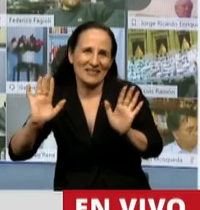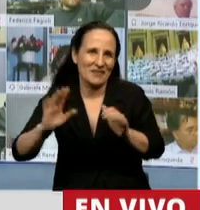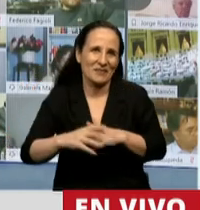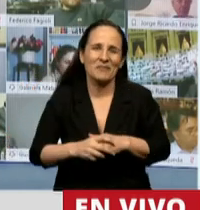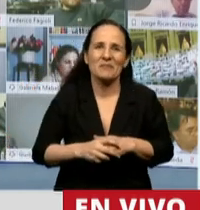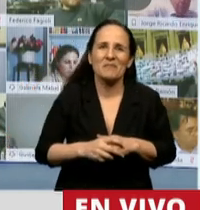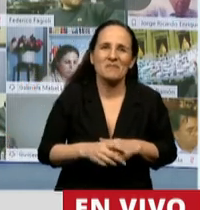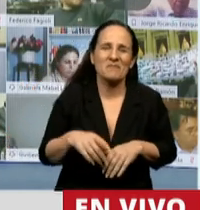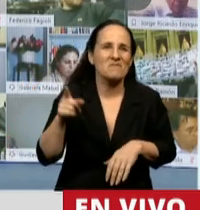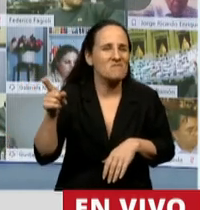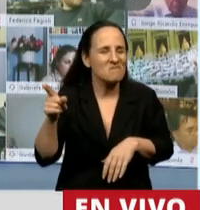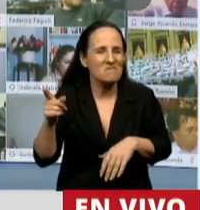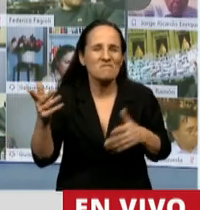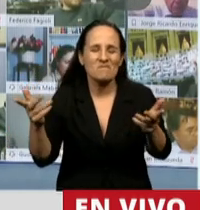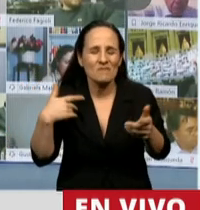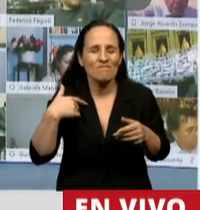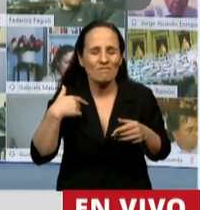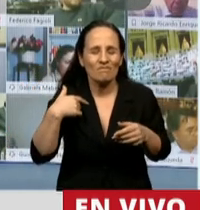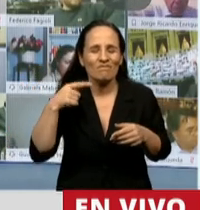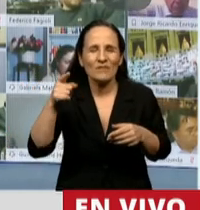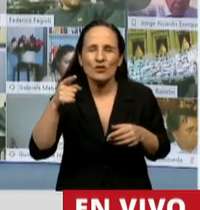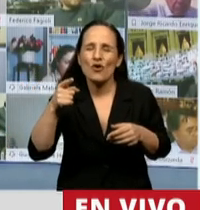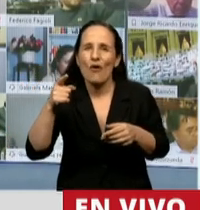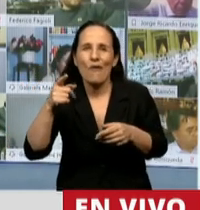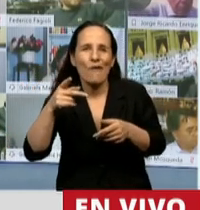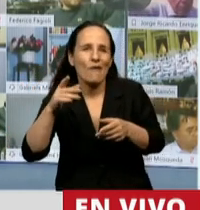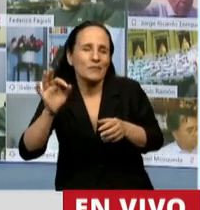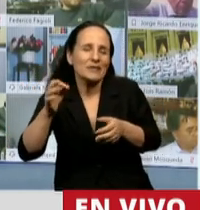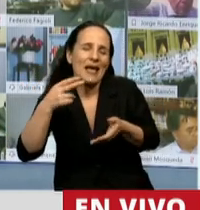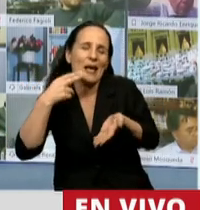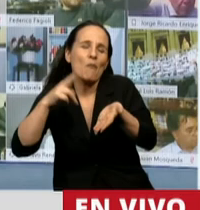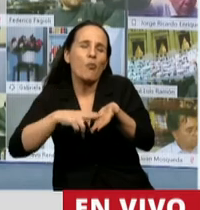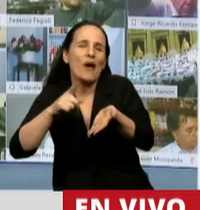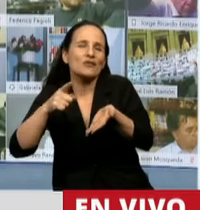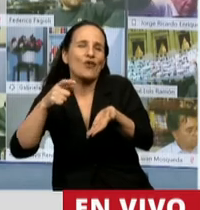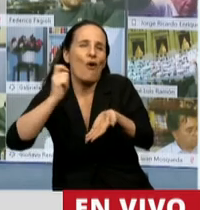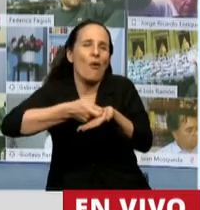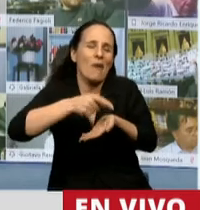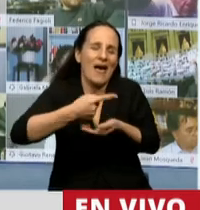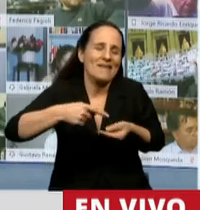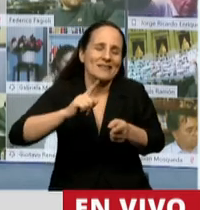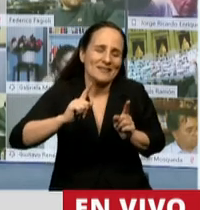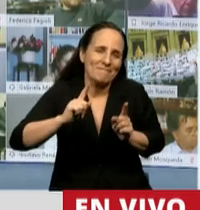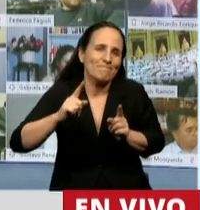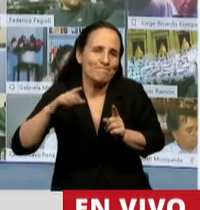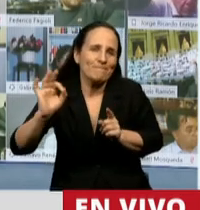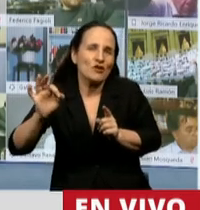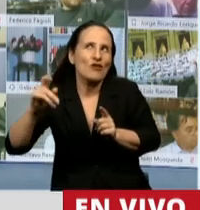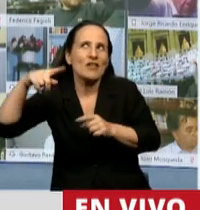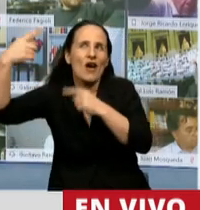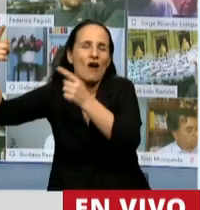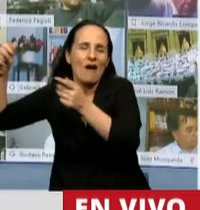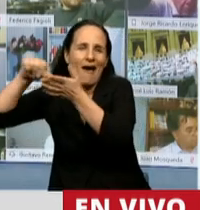en el país los impuestos que corresponden de aquellos que están rodando por el mundo